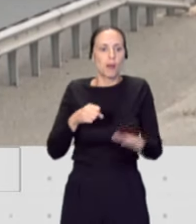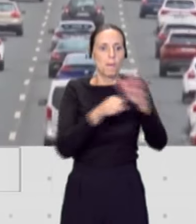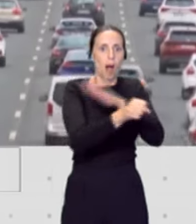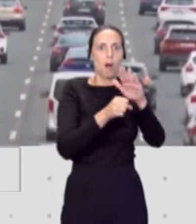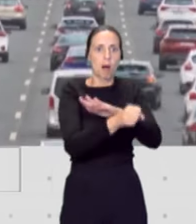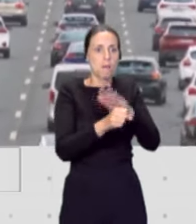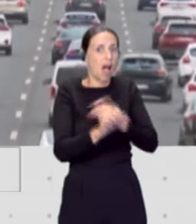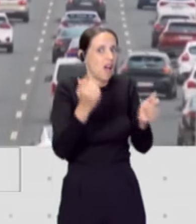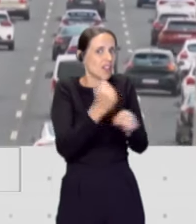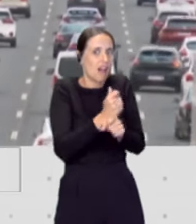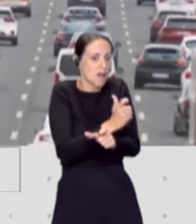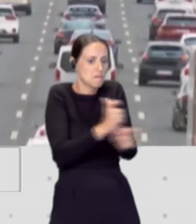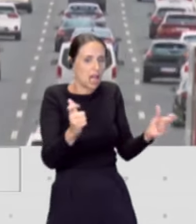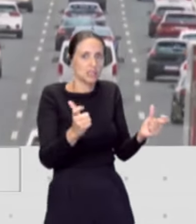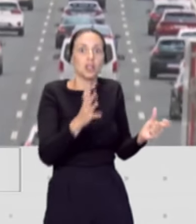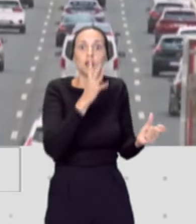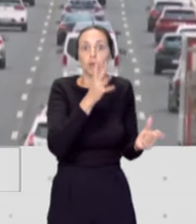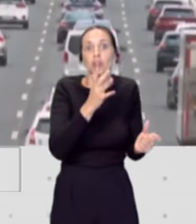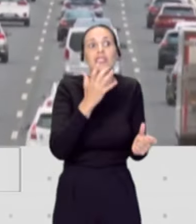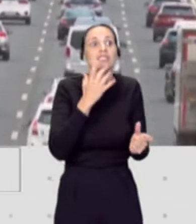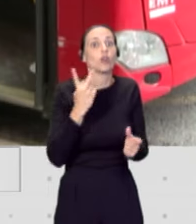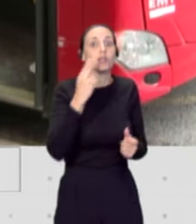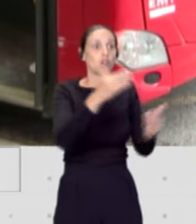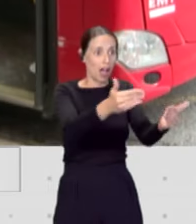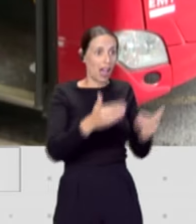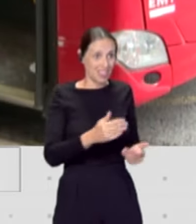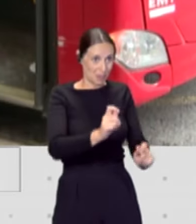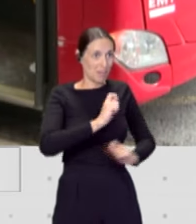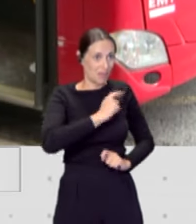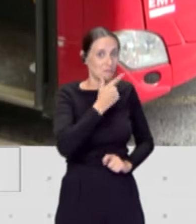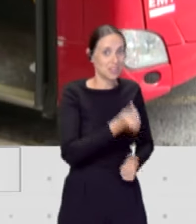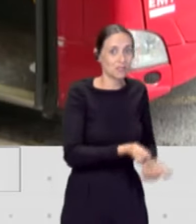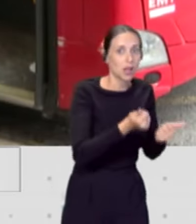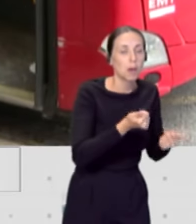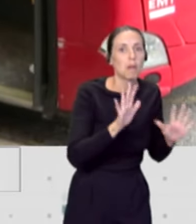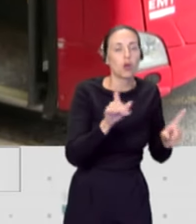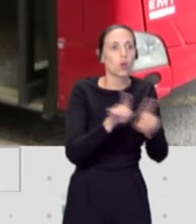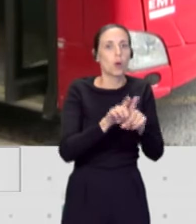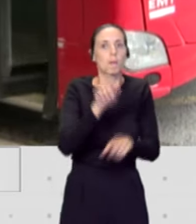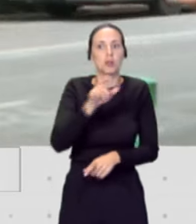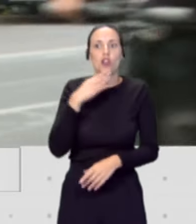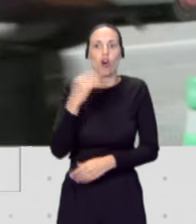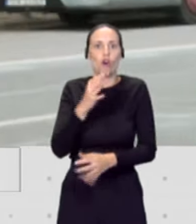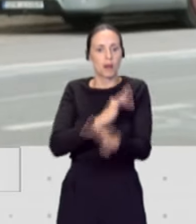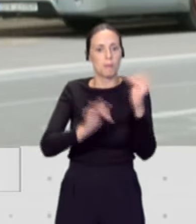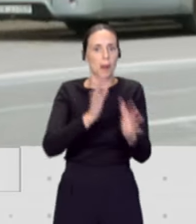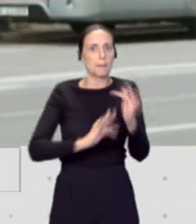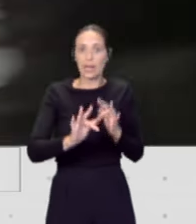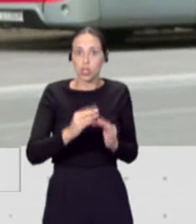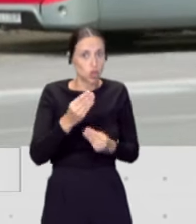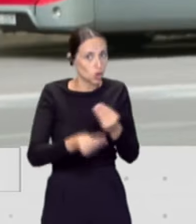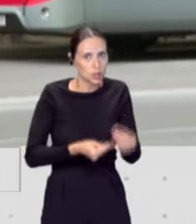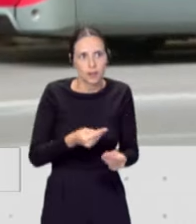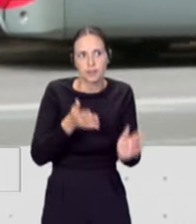profesión porque si se facilita la jubilación anticipada pero no se trabaja en recomponer las plantillas, a corto plazo